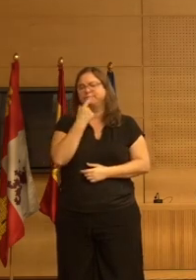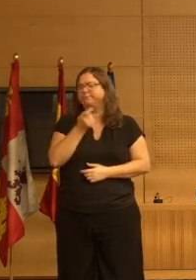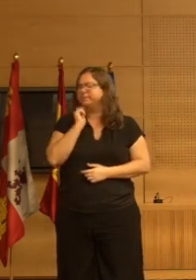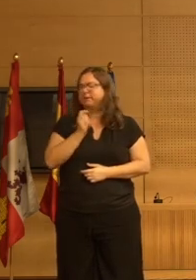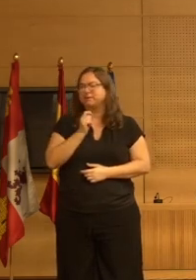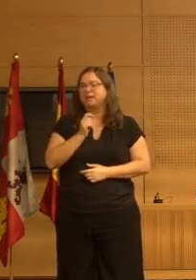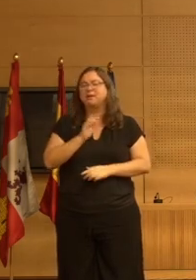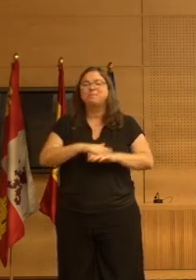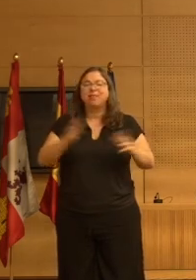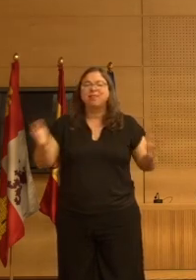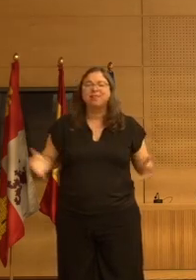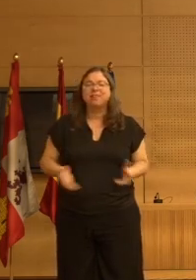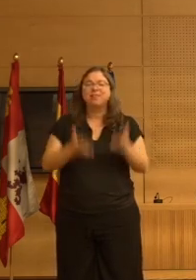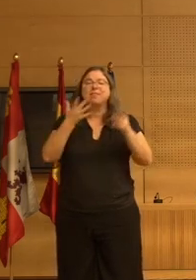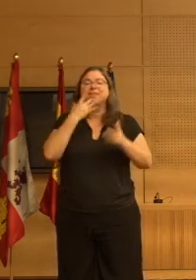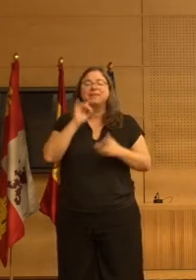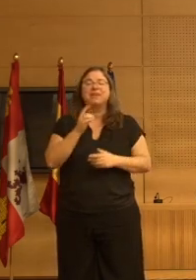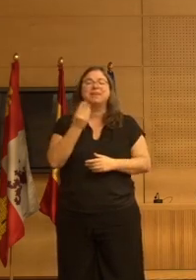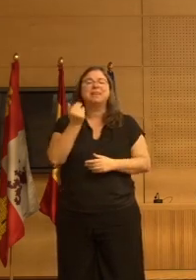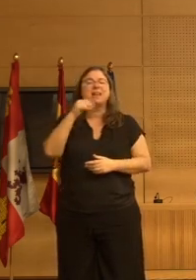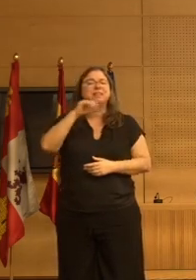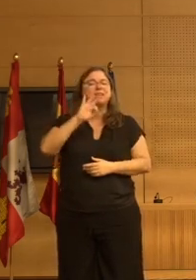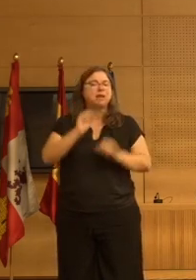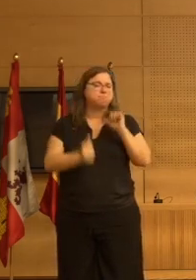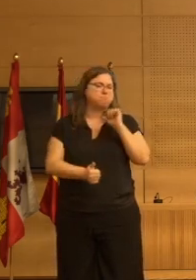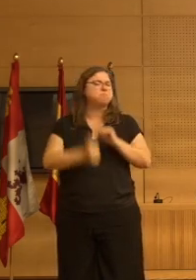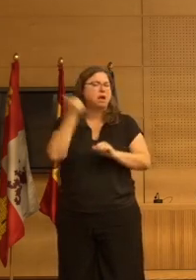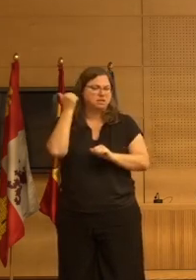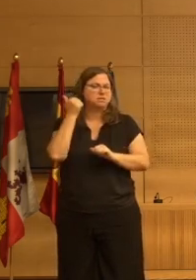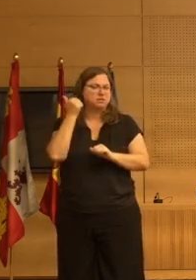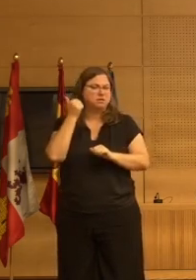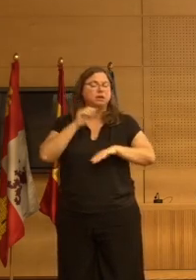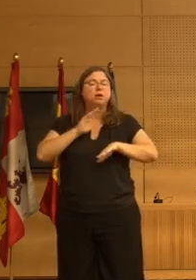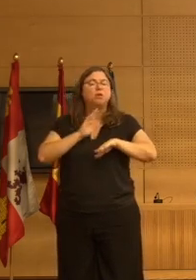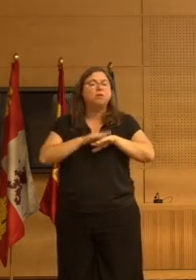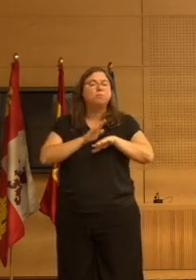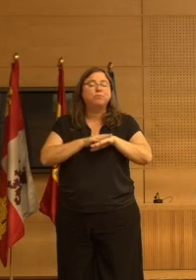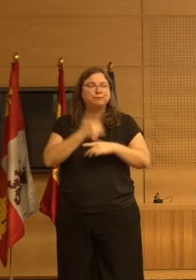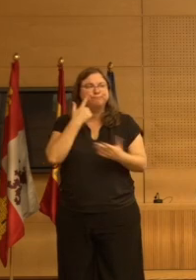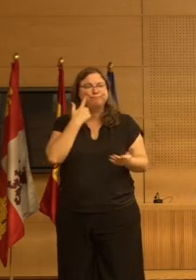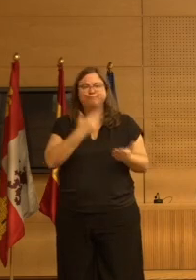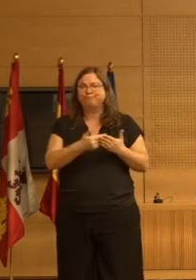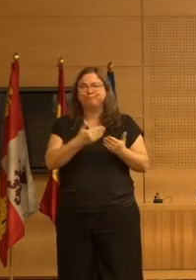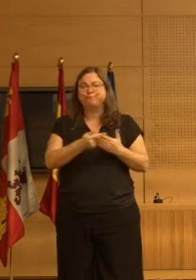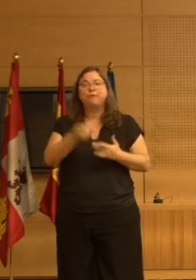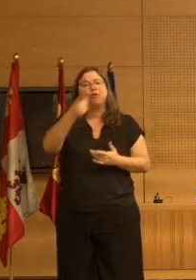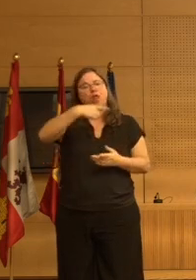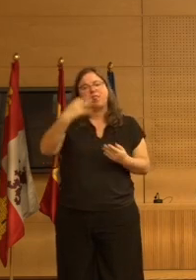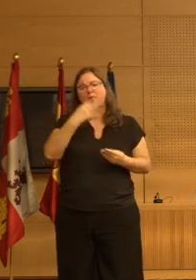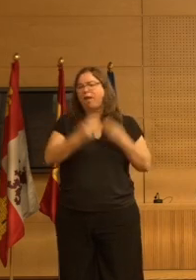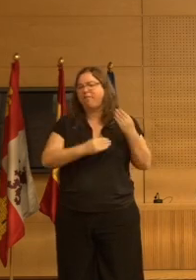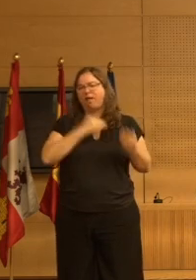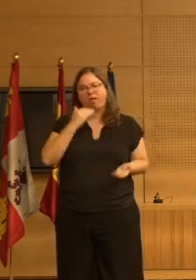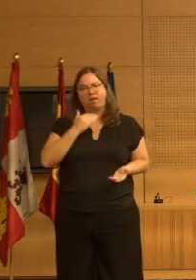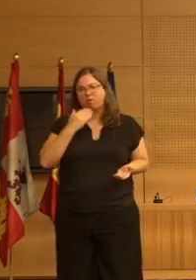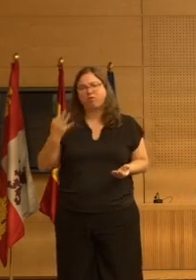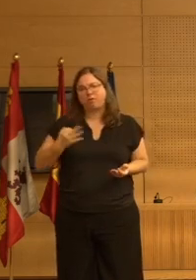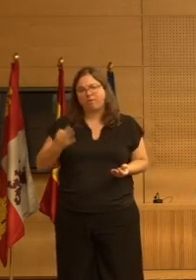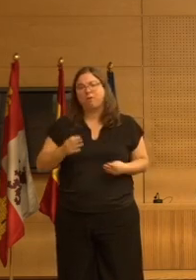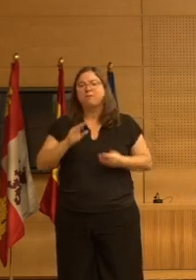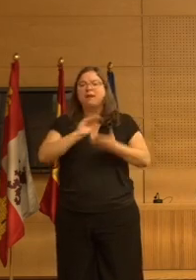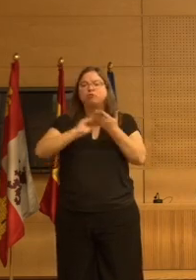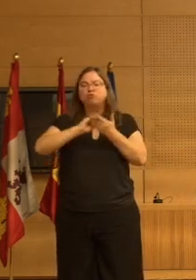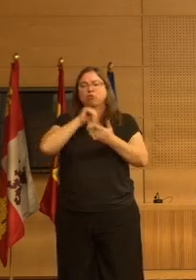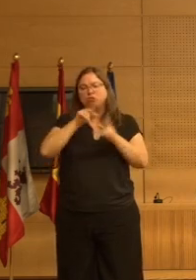impulsada por la ketiapina sigue creciendo por tanto está claro que tenemos que hacer algo tenemos que hacer algo para